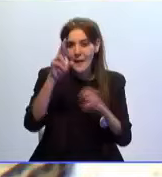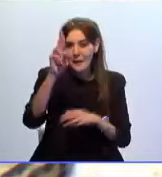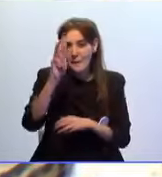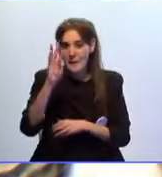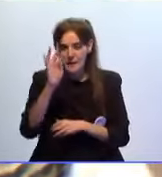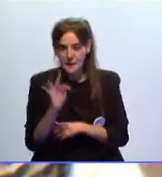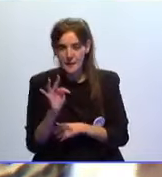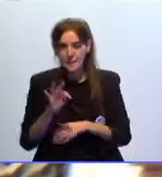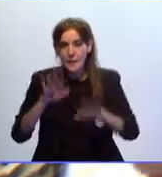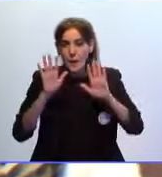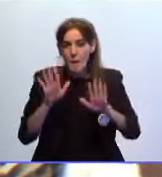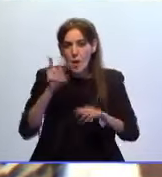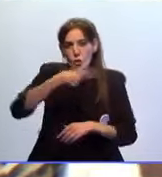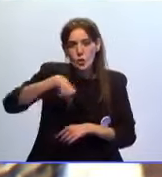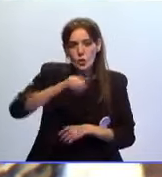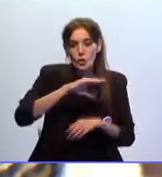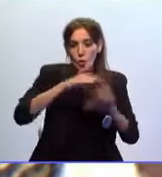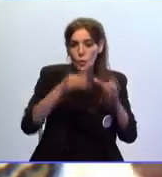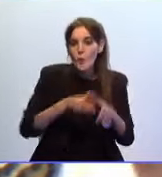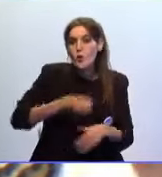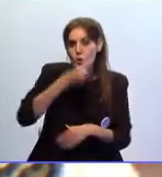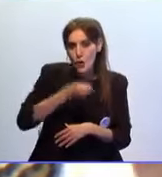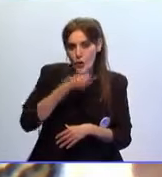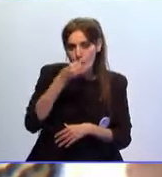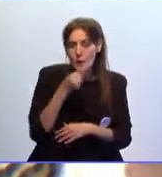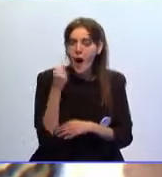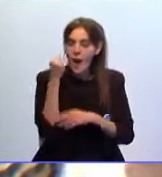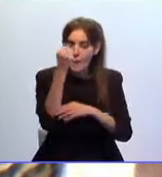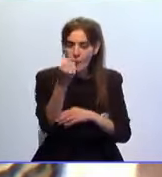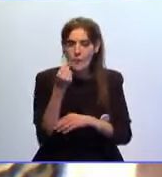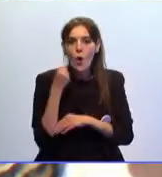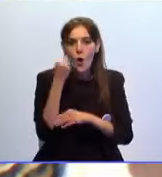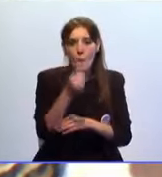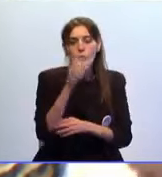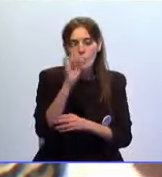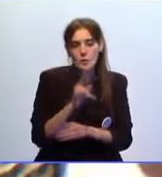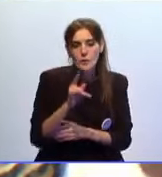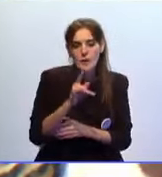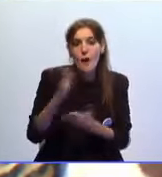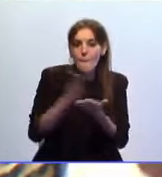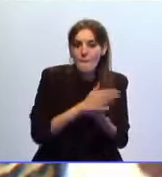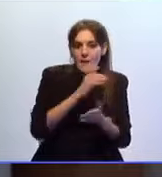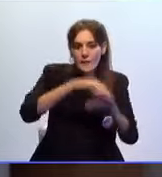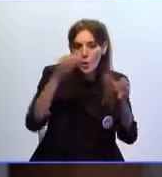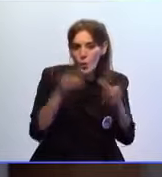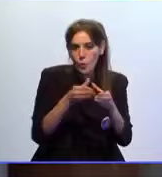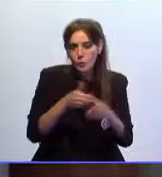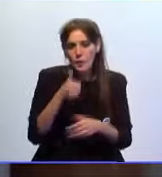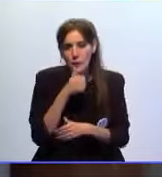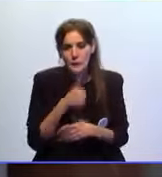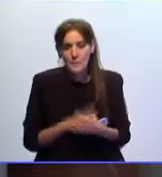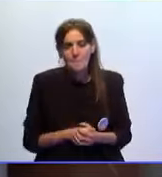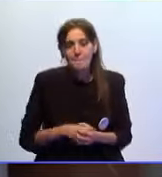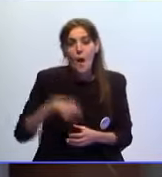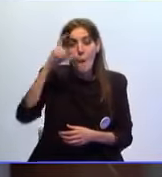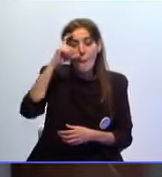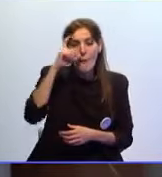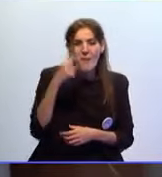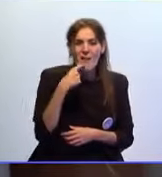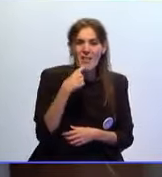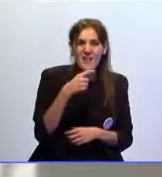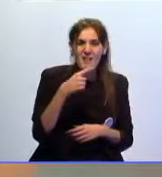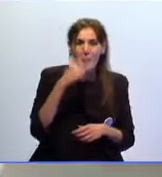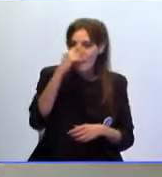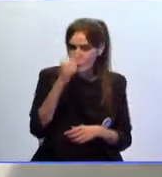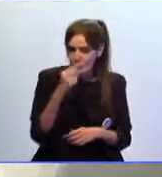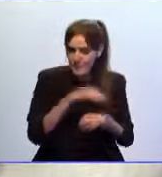y nosotros, el Partido Socialista, siempre apoyará lo que más beneficia al conjunto de la sociedad ceuti. Mohamed Alidouas ha lamentado que en